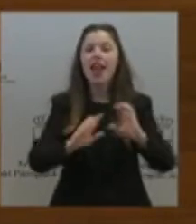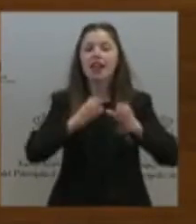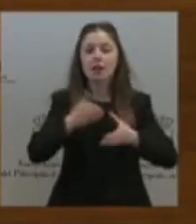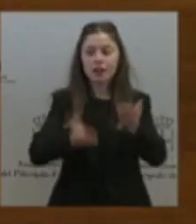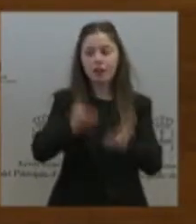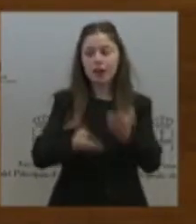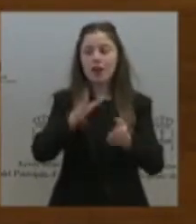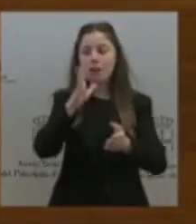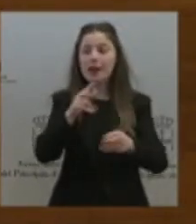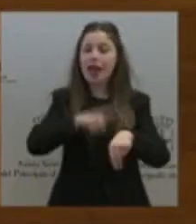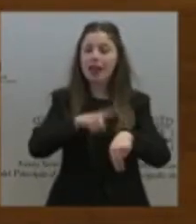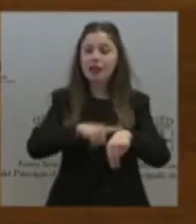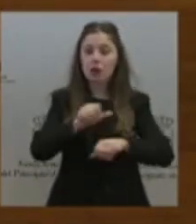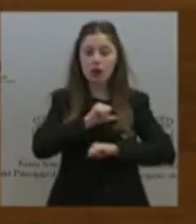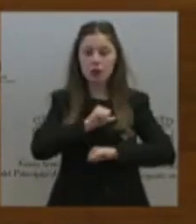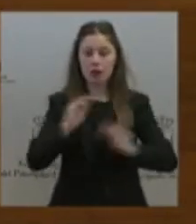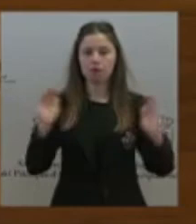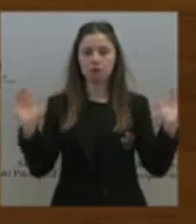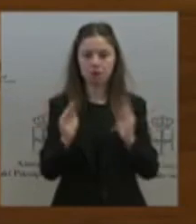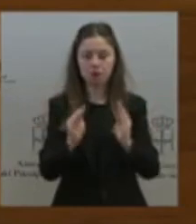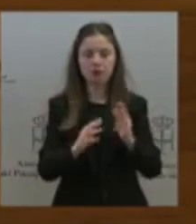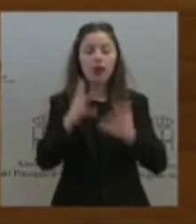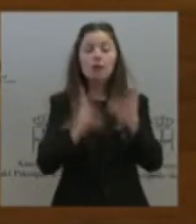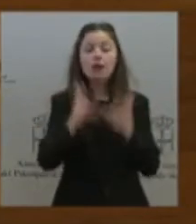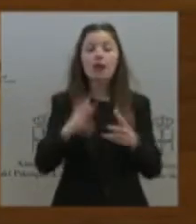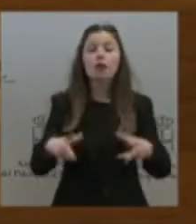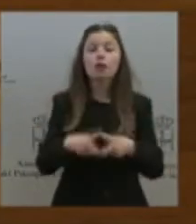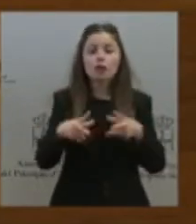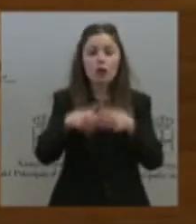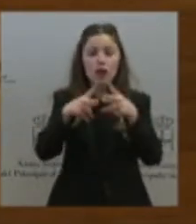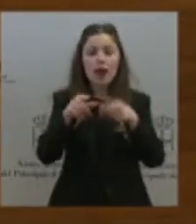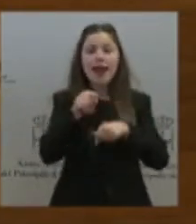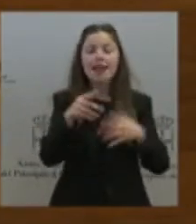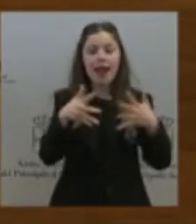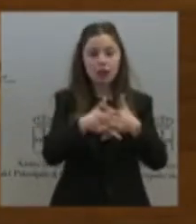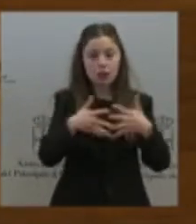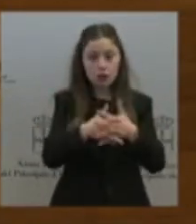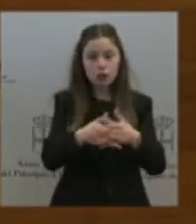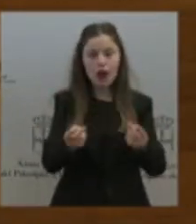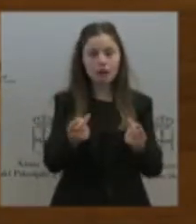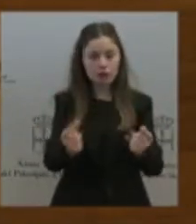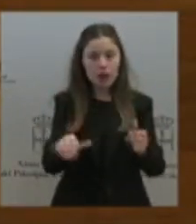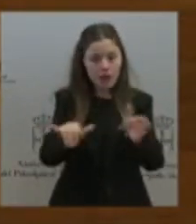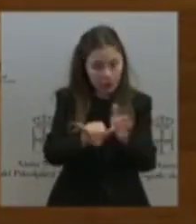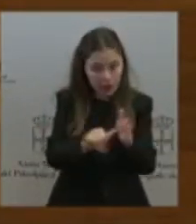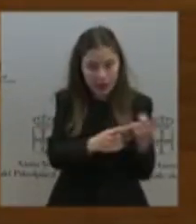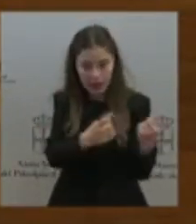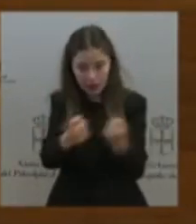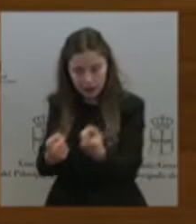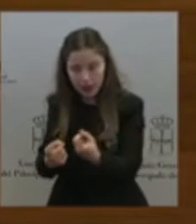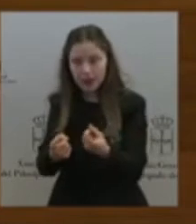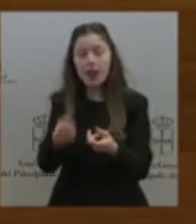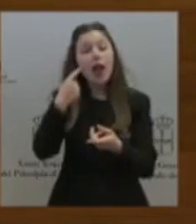haciendo a la Administración social una estructura ágil y próxima a las necesidades y expectativas de las personas con discapacidad